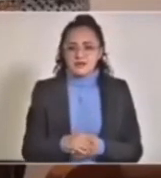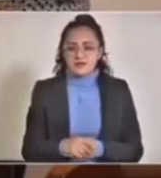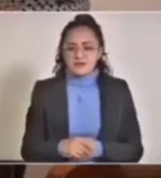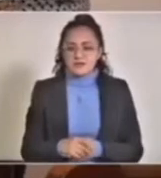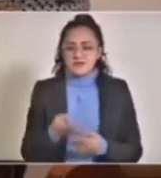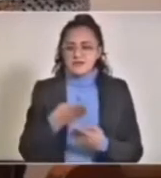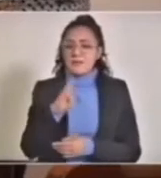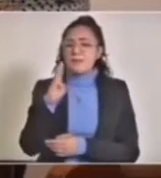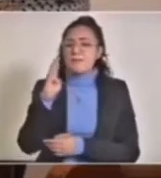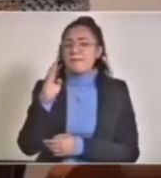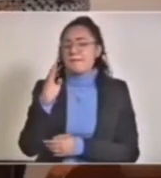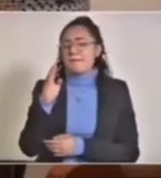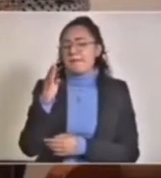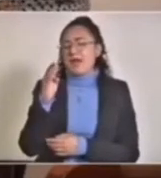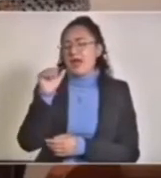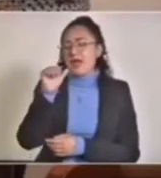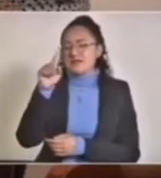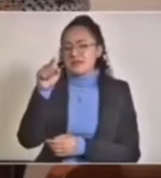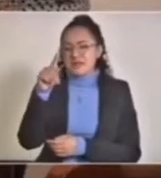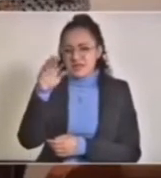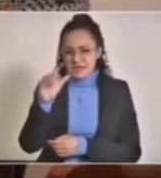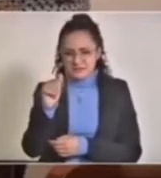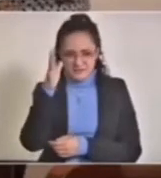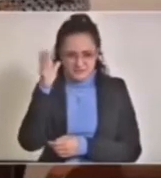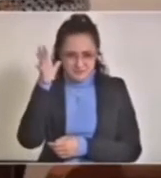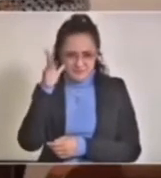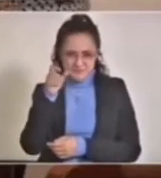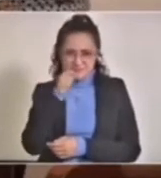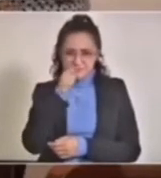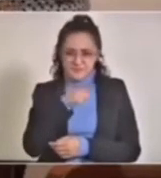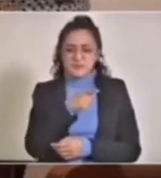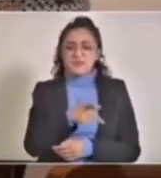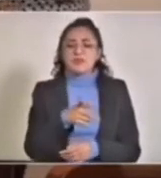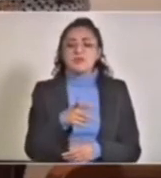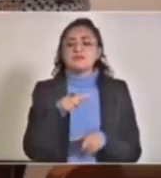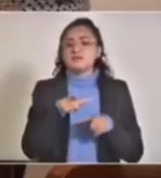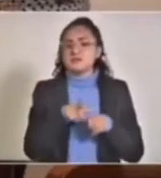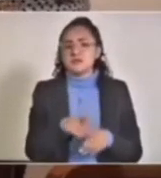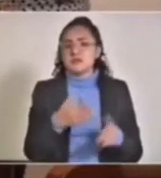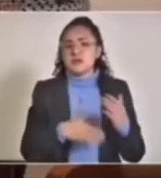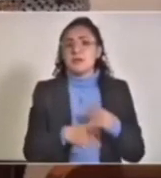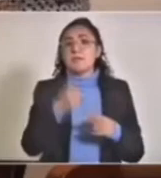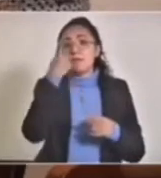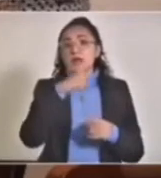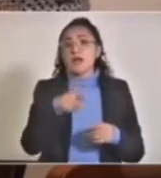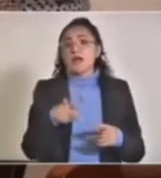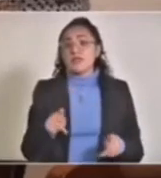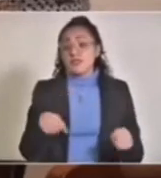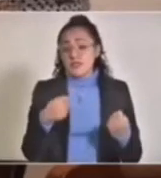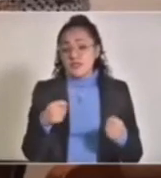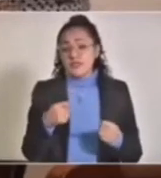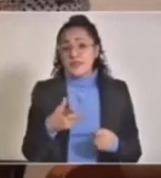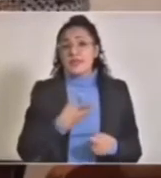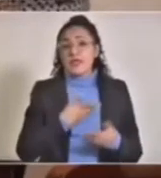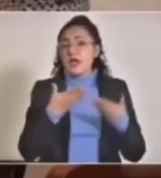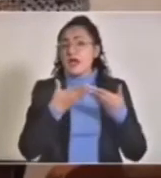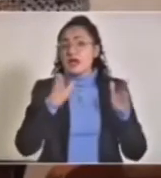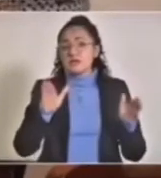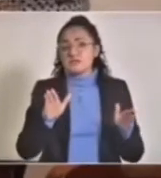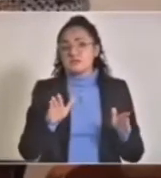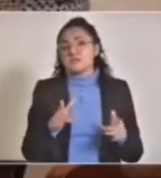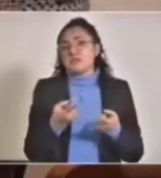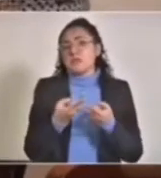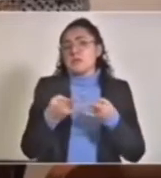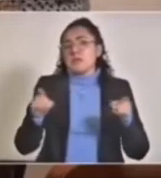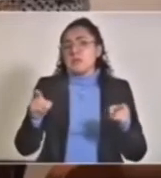bancos azteca siguieron dando servicios y para eso tenían que las tiendas Electra tener abiertas sus